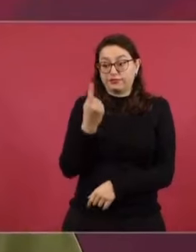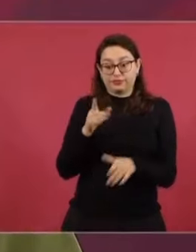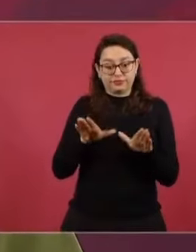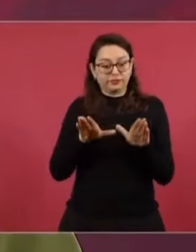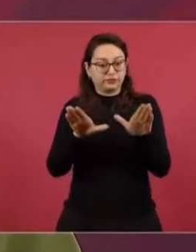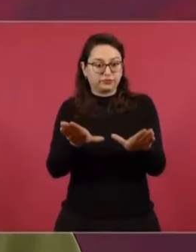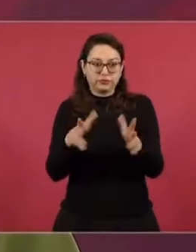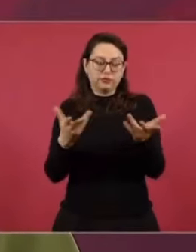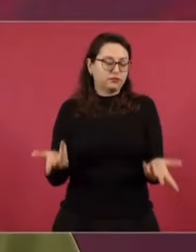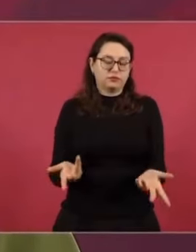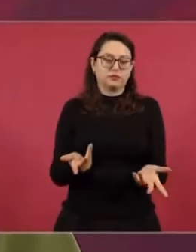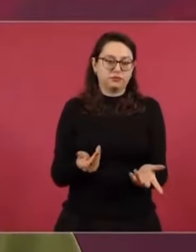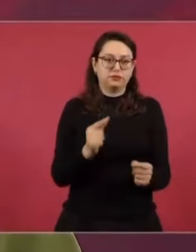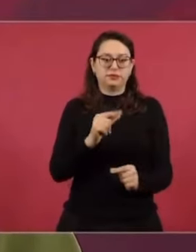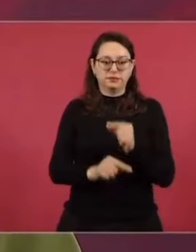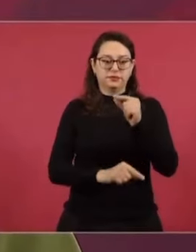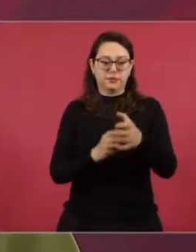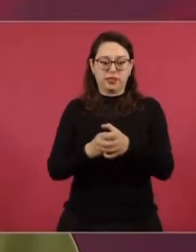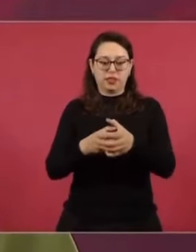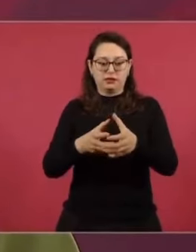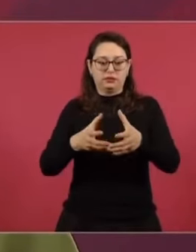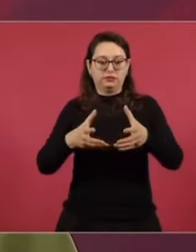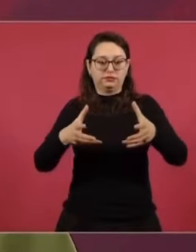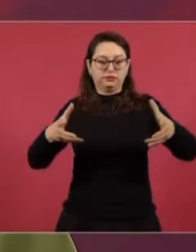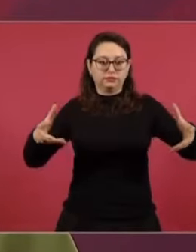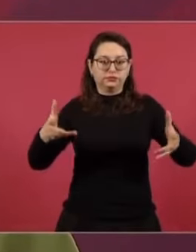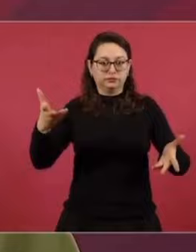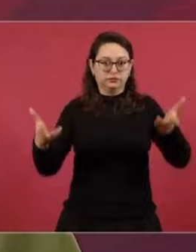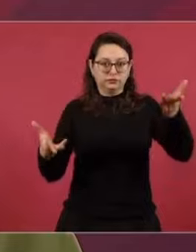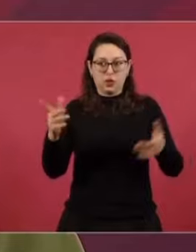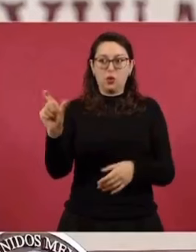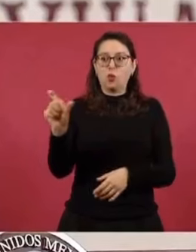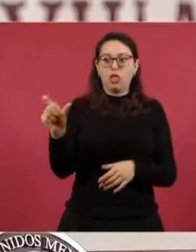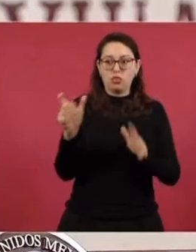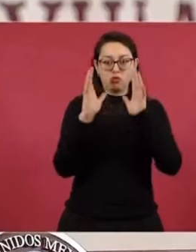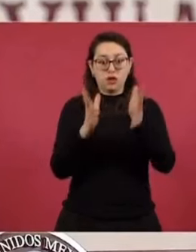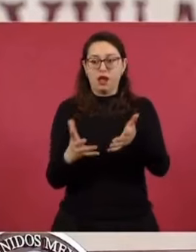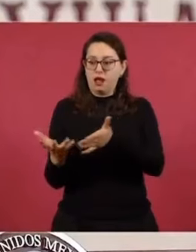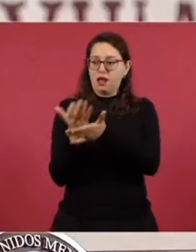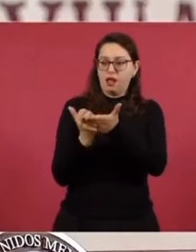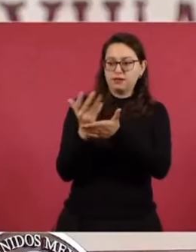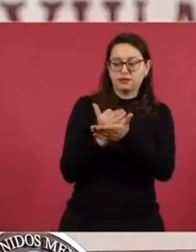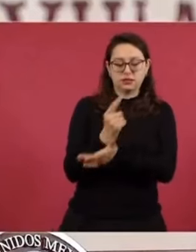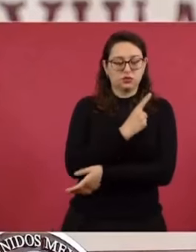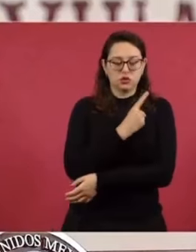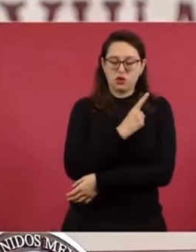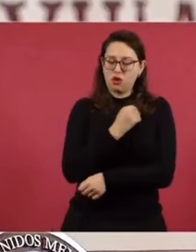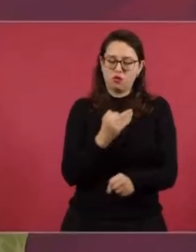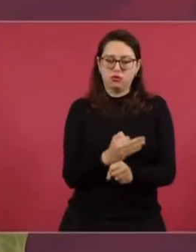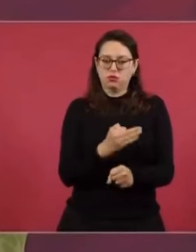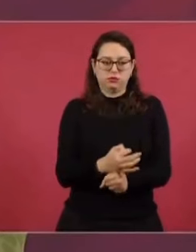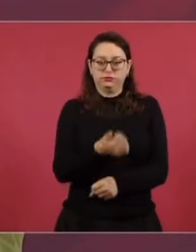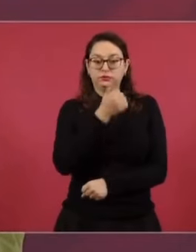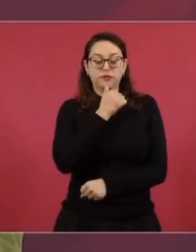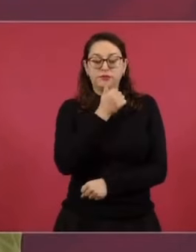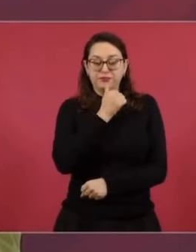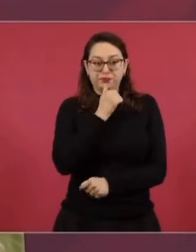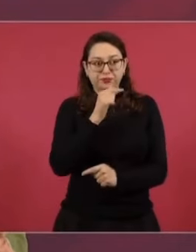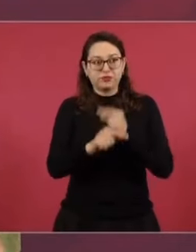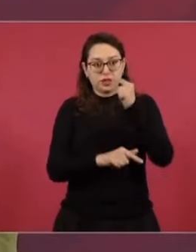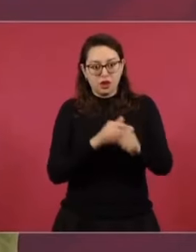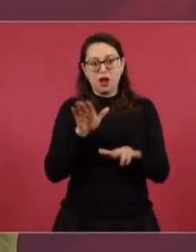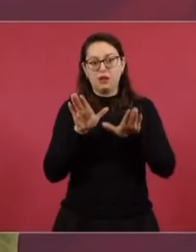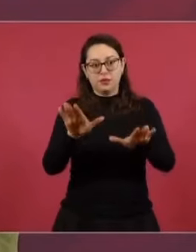punto de equilibrio de la aerolínea. Ahorita no lo tenemos ajustado porque